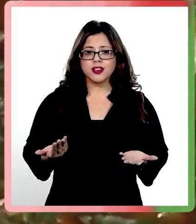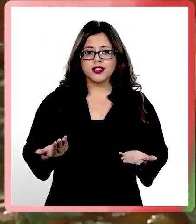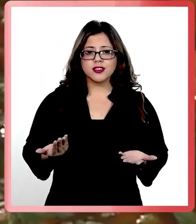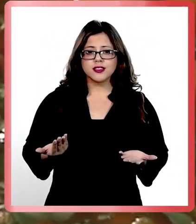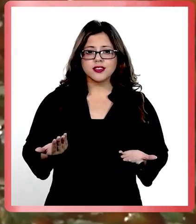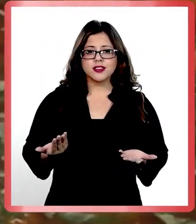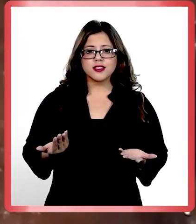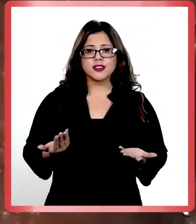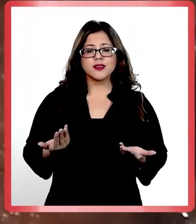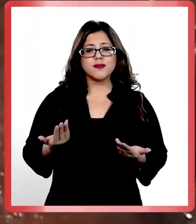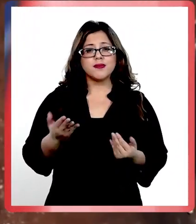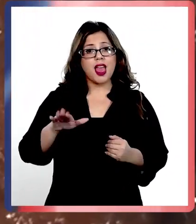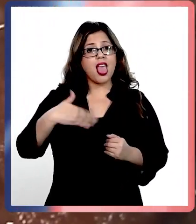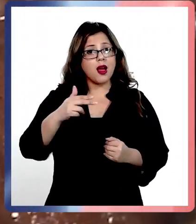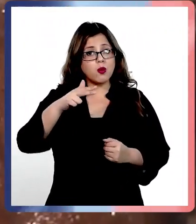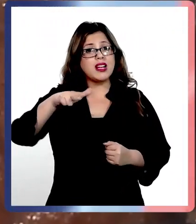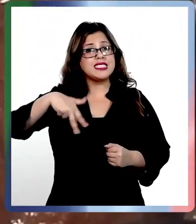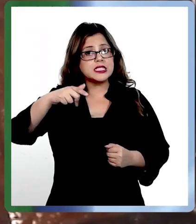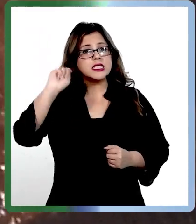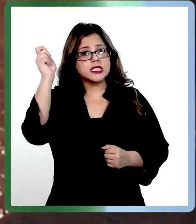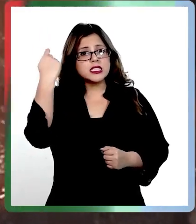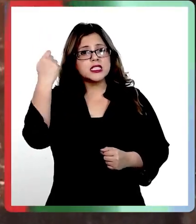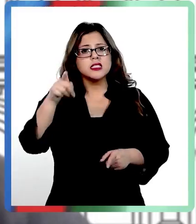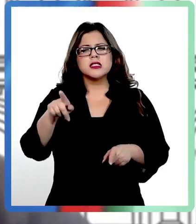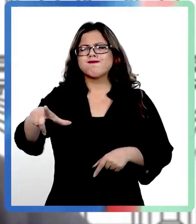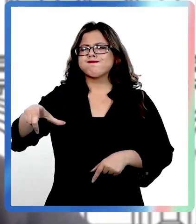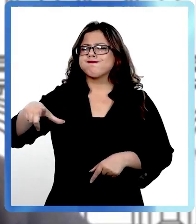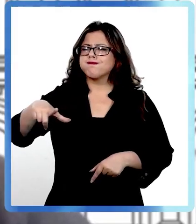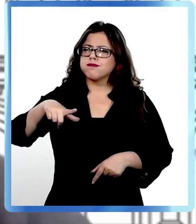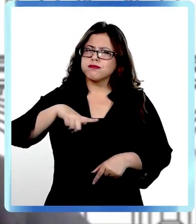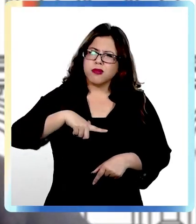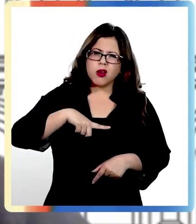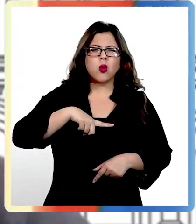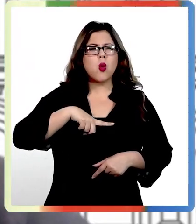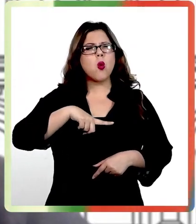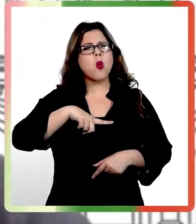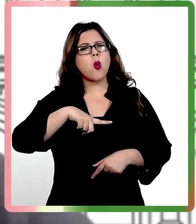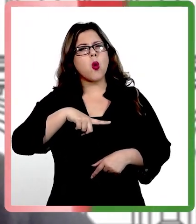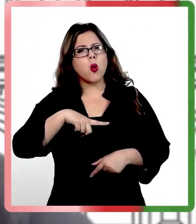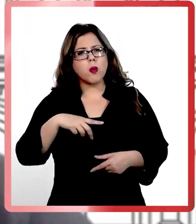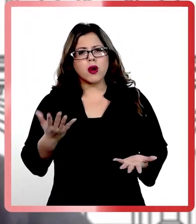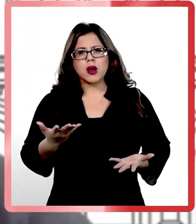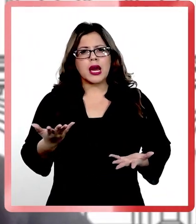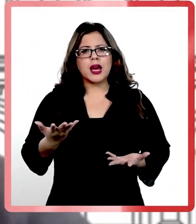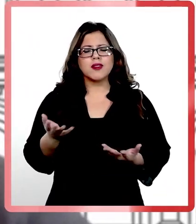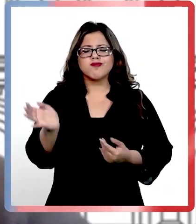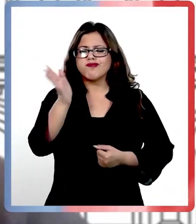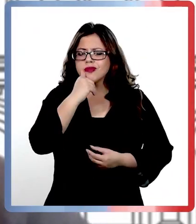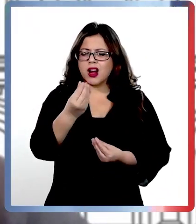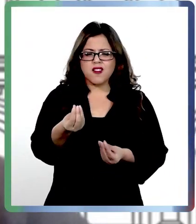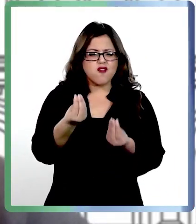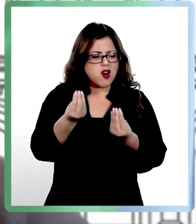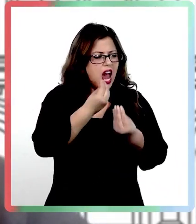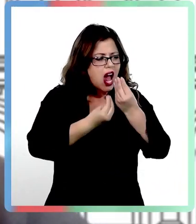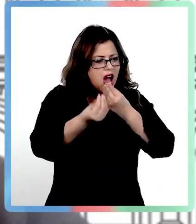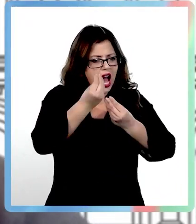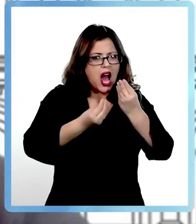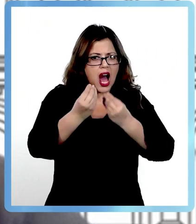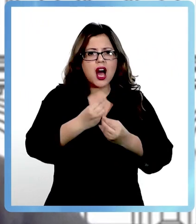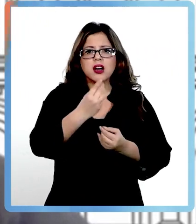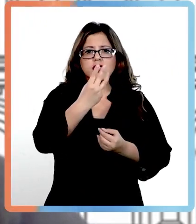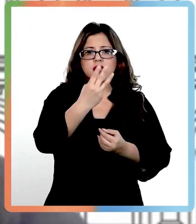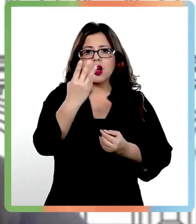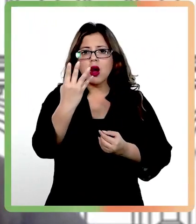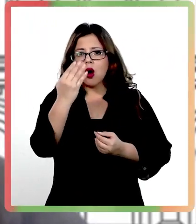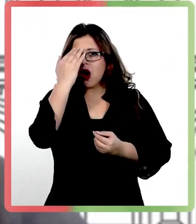Para no, del 18, sentirnos culpables de que no llevamos una buena alimentación durante